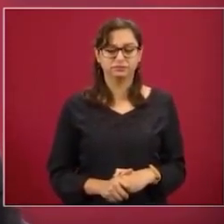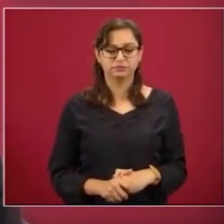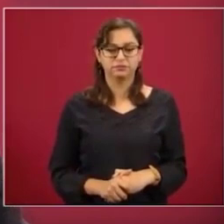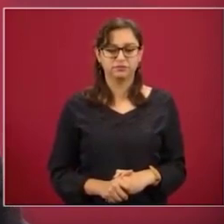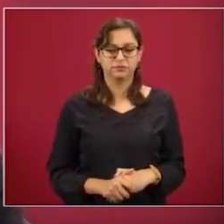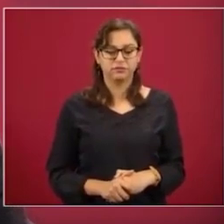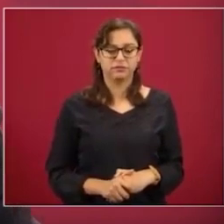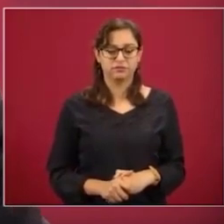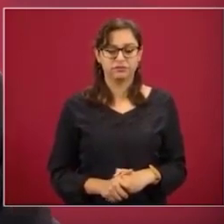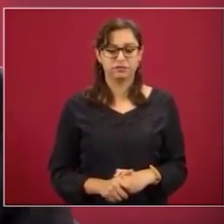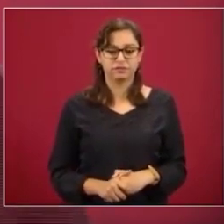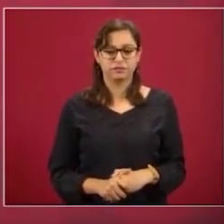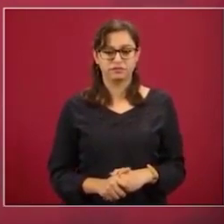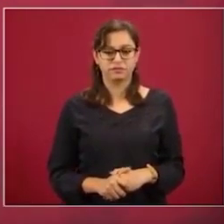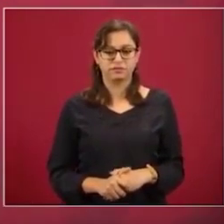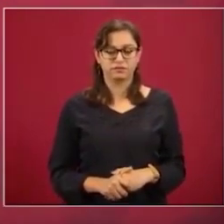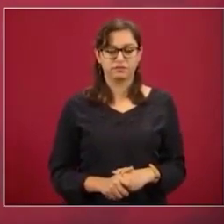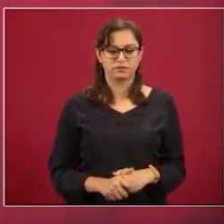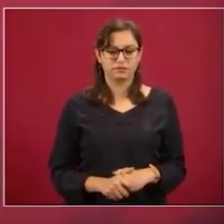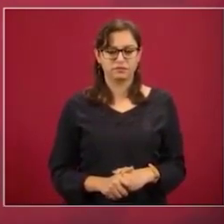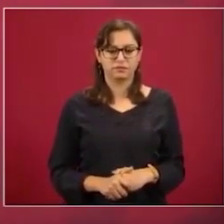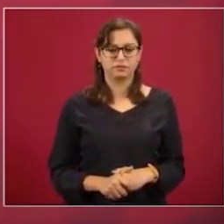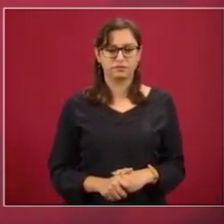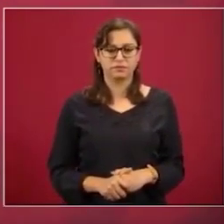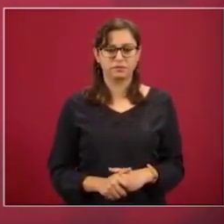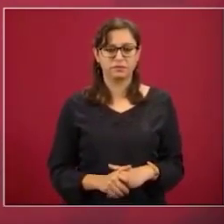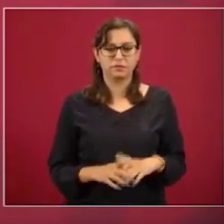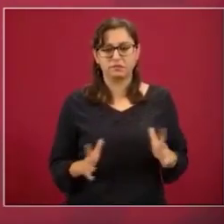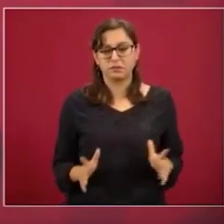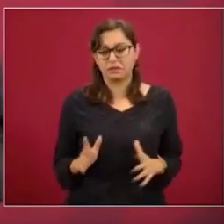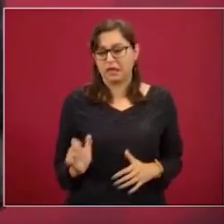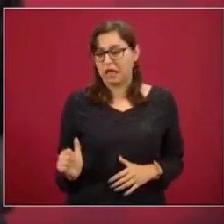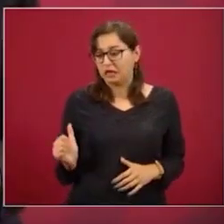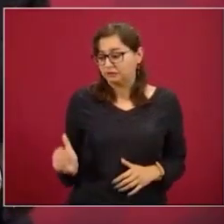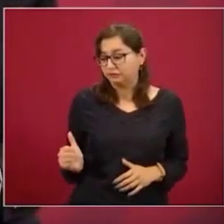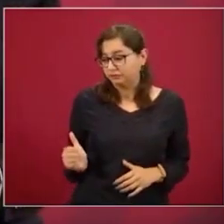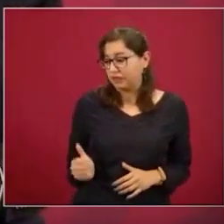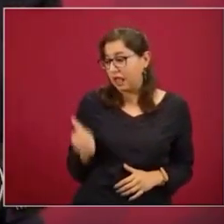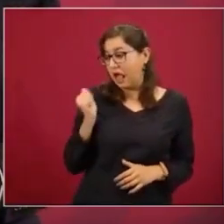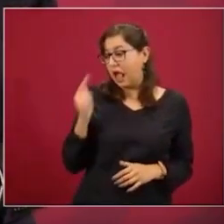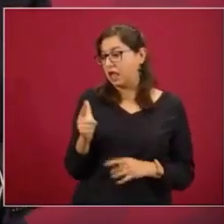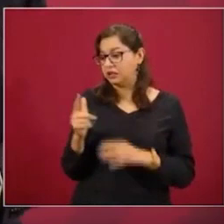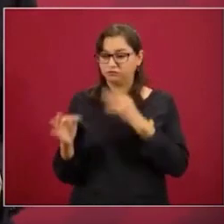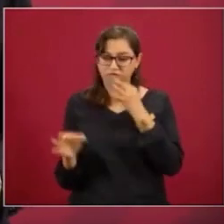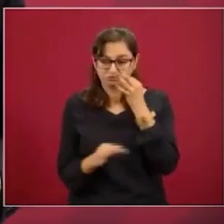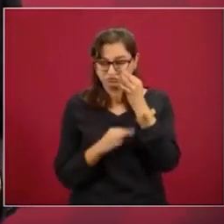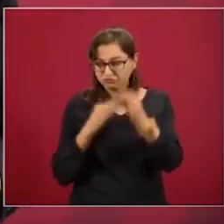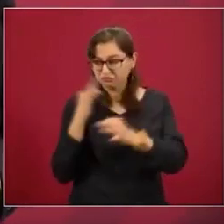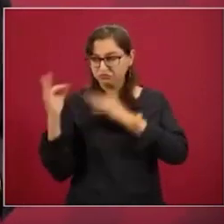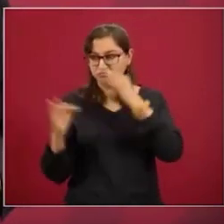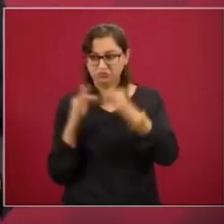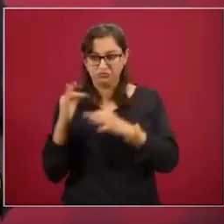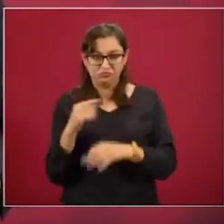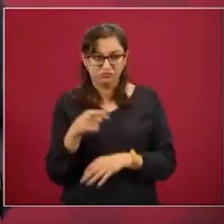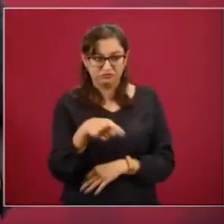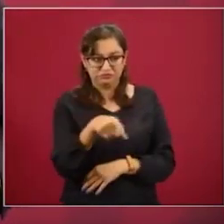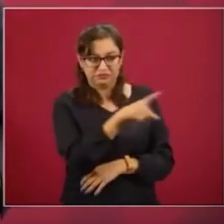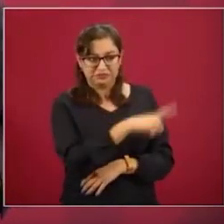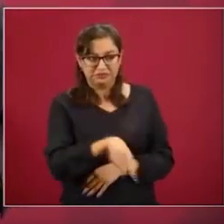les conviene a sus jefes